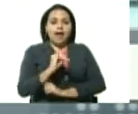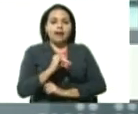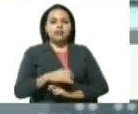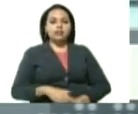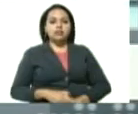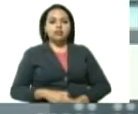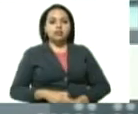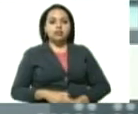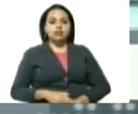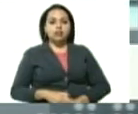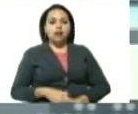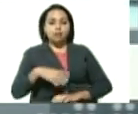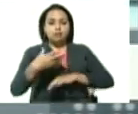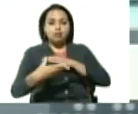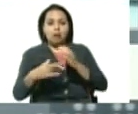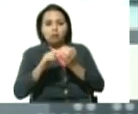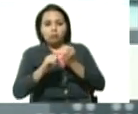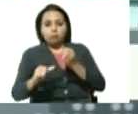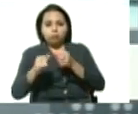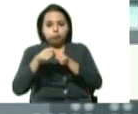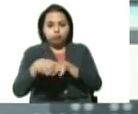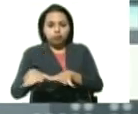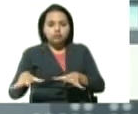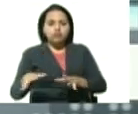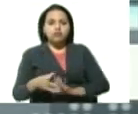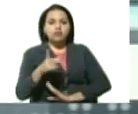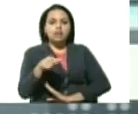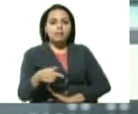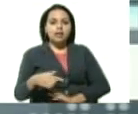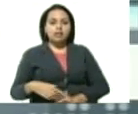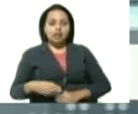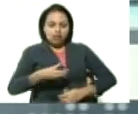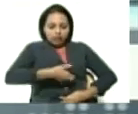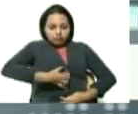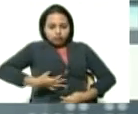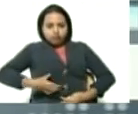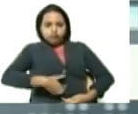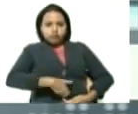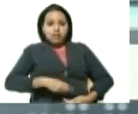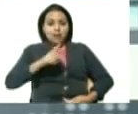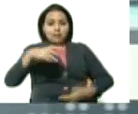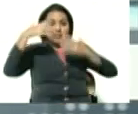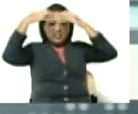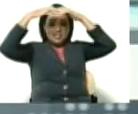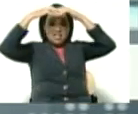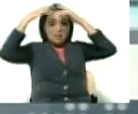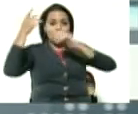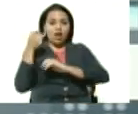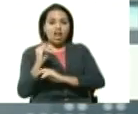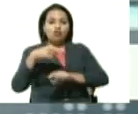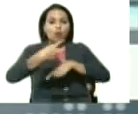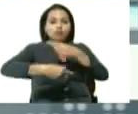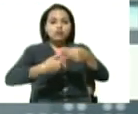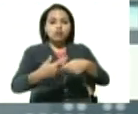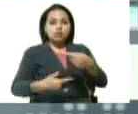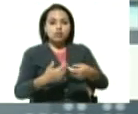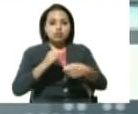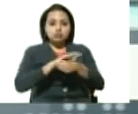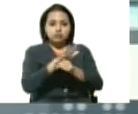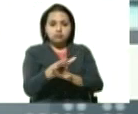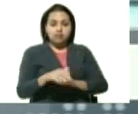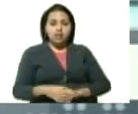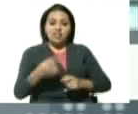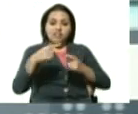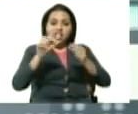afectación en la vía renal en la vía intestinal incluso en el cerebro hay afectación del coronavirus a diferentes sistemas en la vía